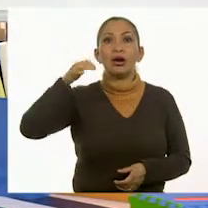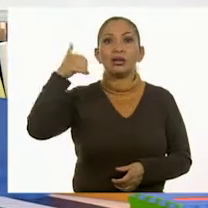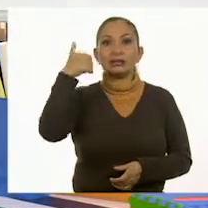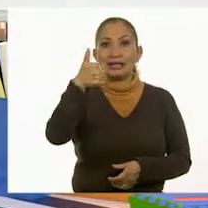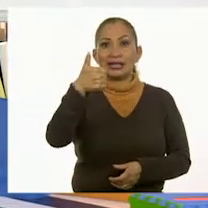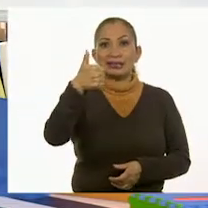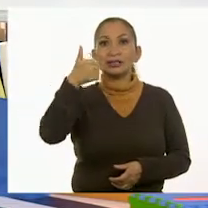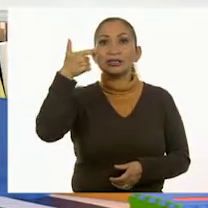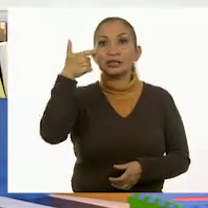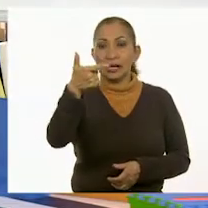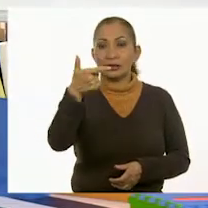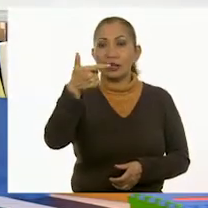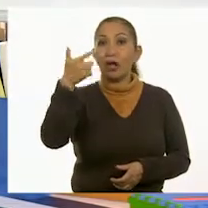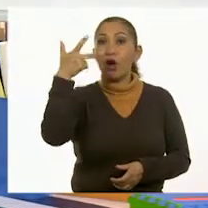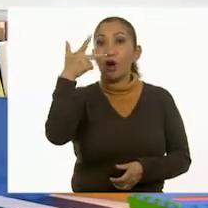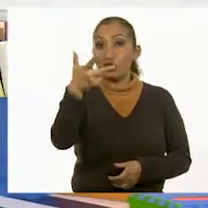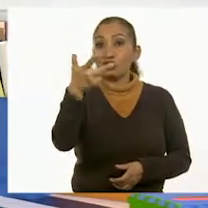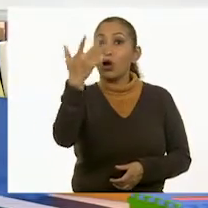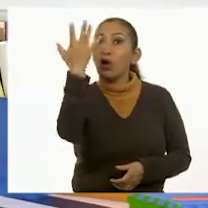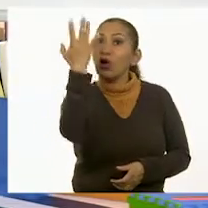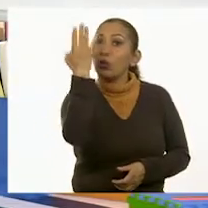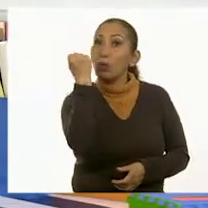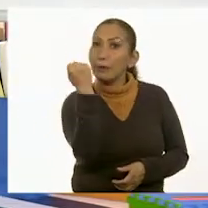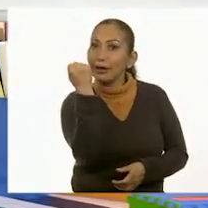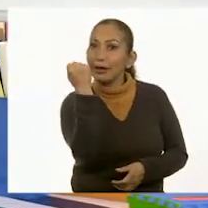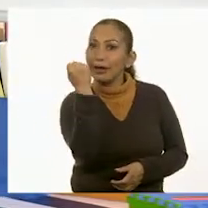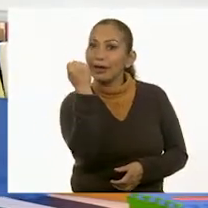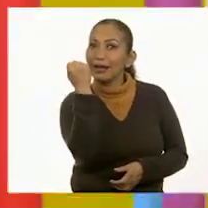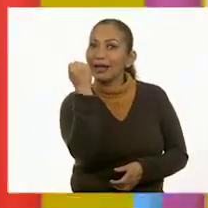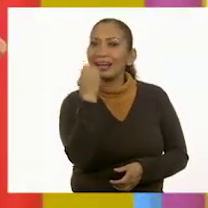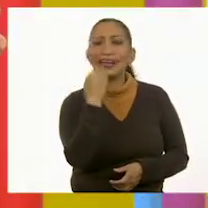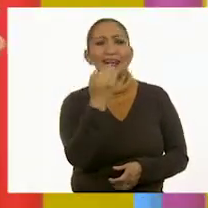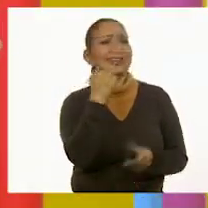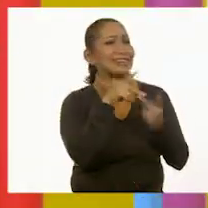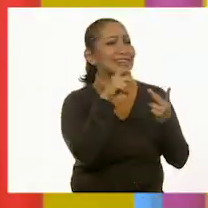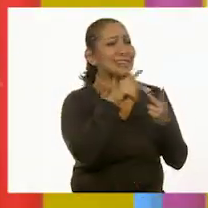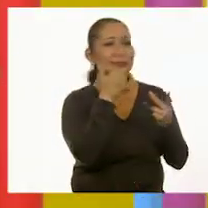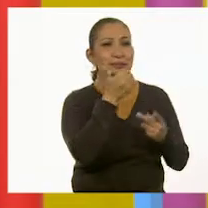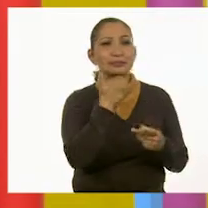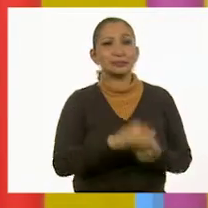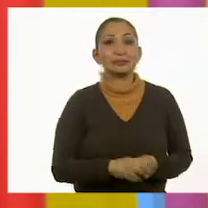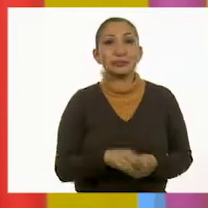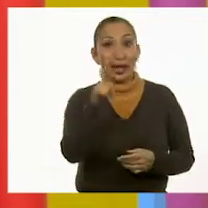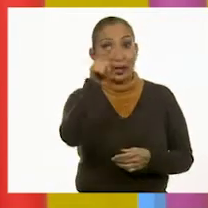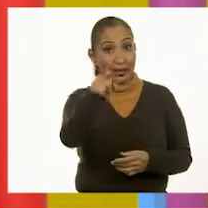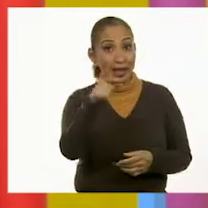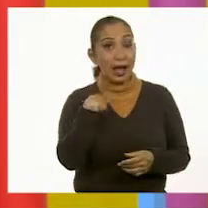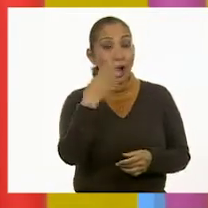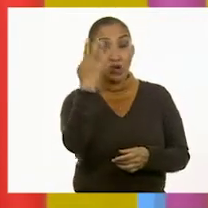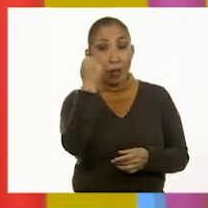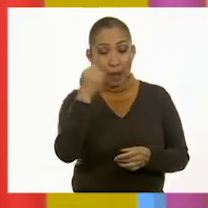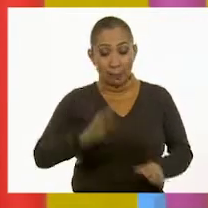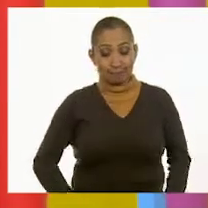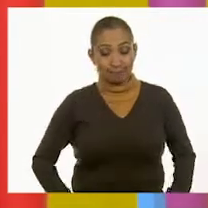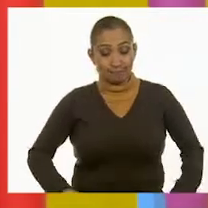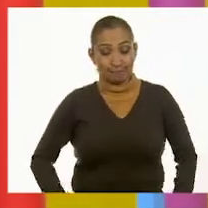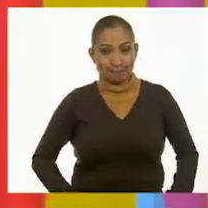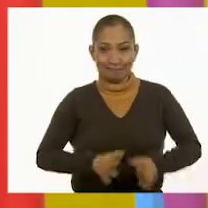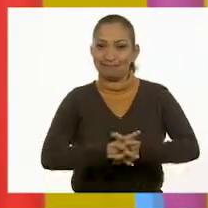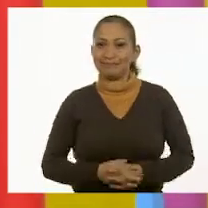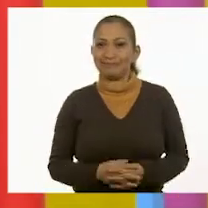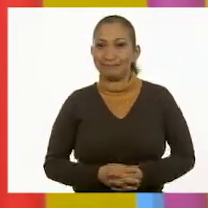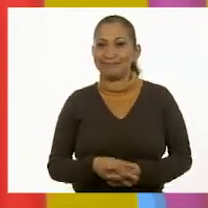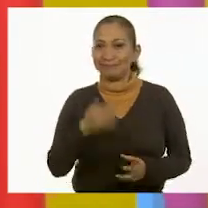cinco, seis, siete, ocho, nueve. Perfecto, muy bien. Allí estuvieron las nueve palmadas en los muslos.